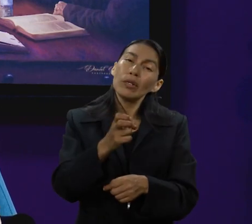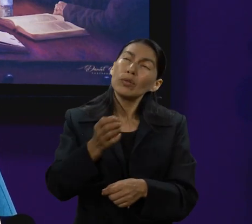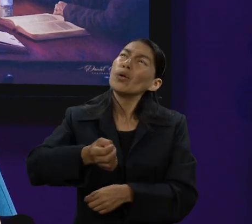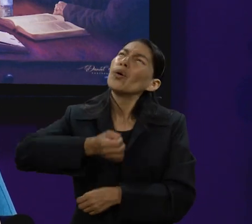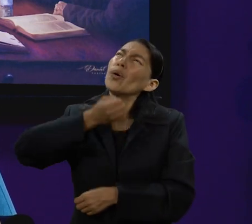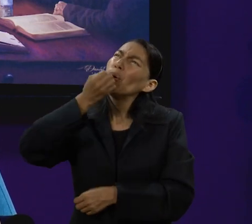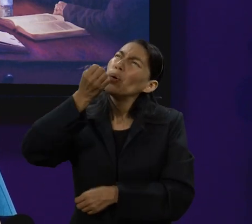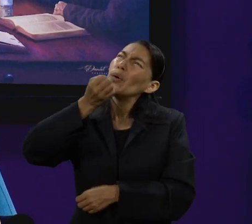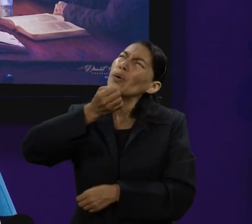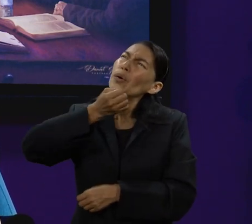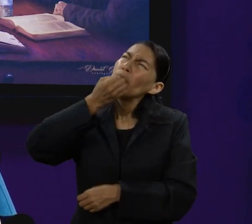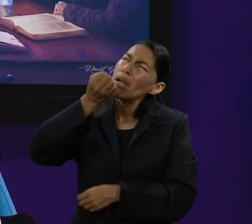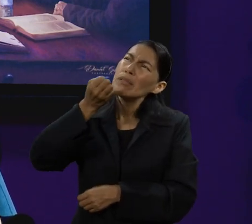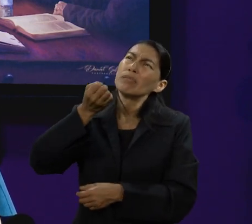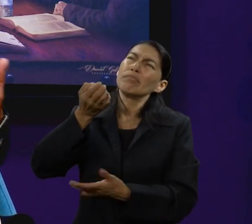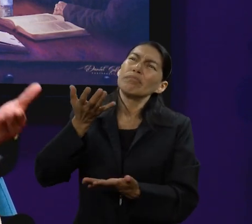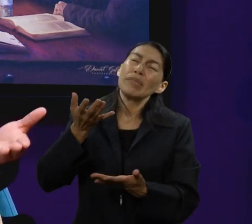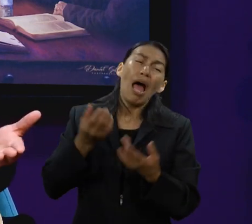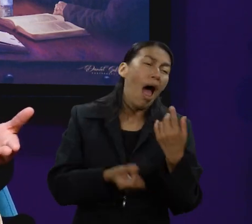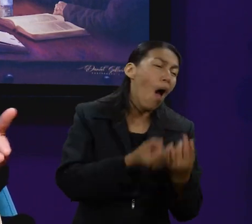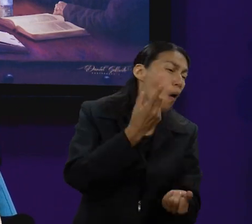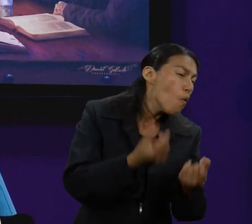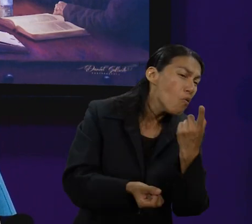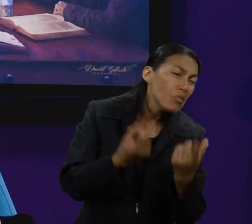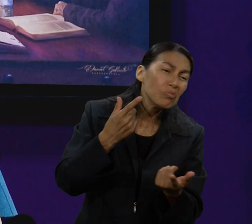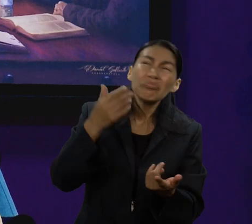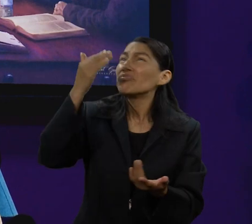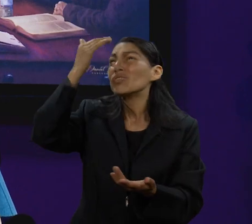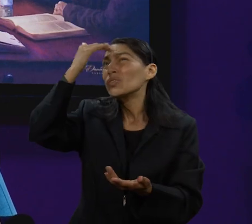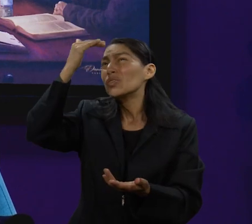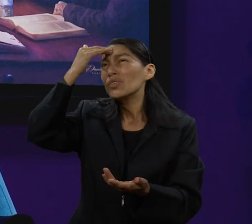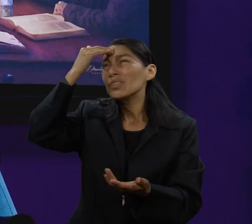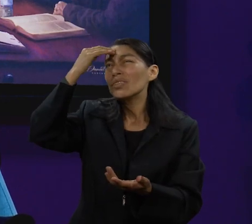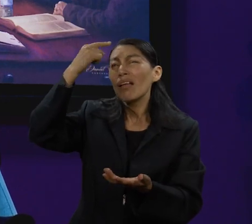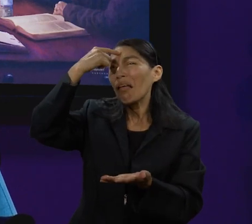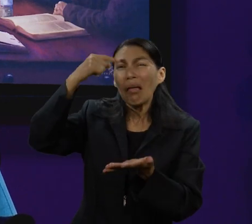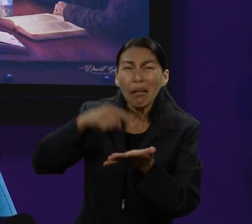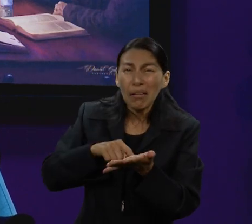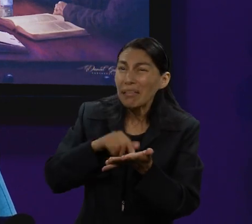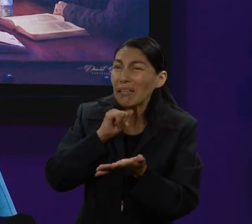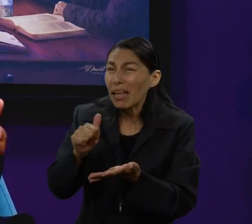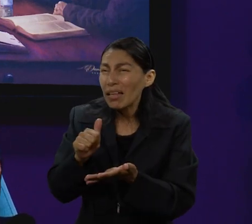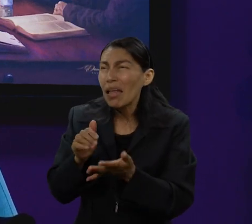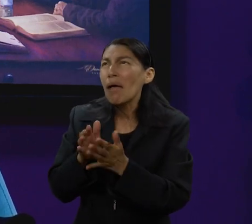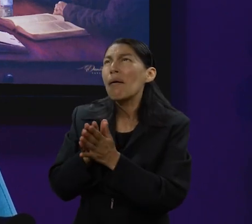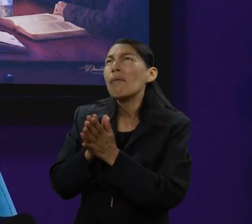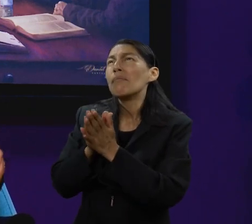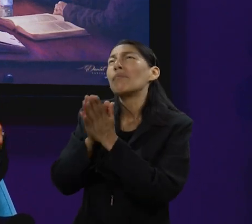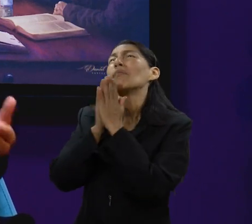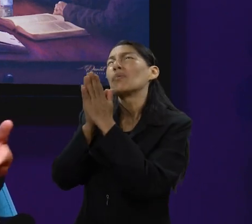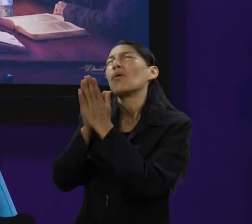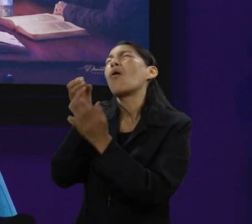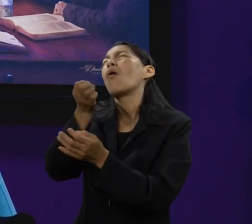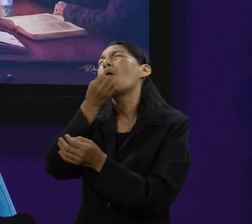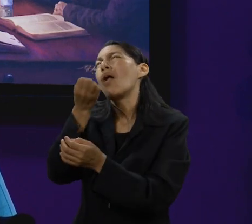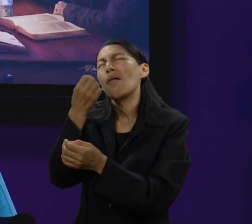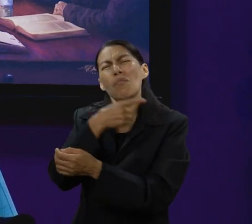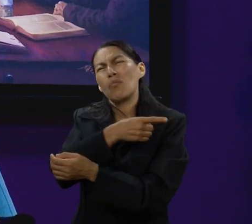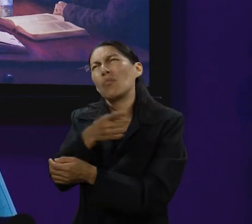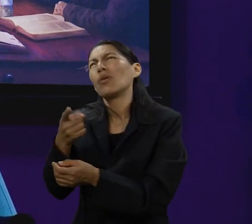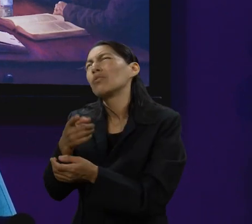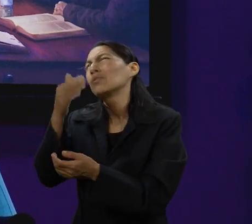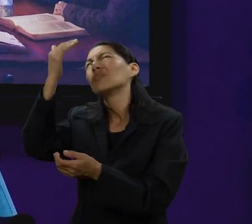sino a todos. Así que debemos orar por aquellos que todavía no han creído o no conocen, llevarles, seguir